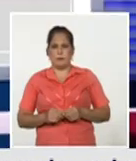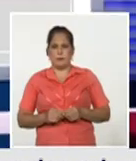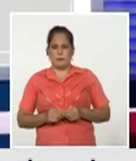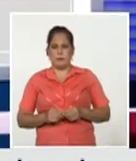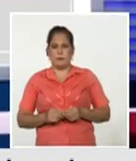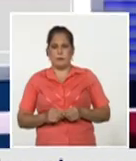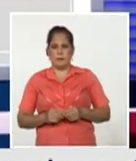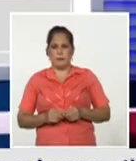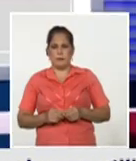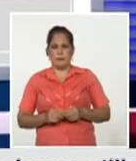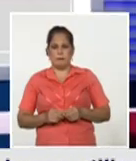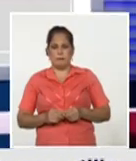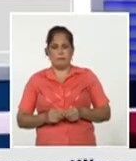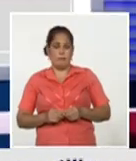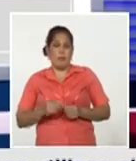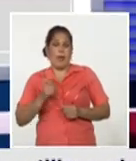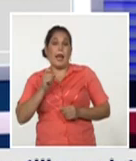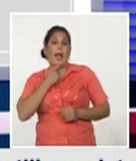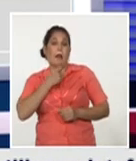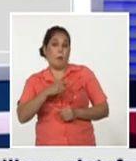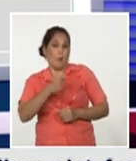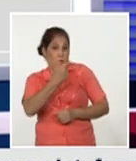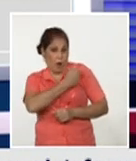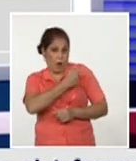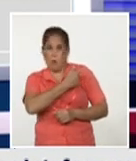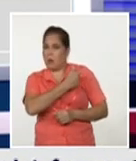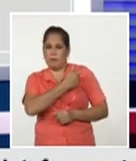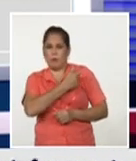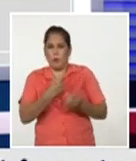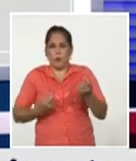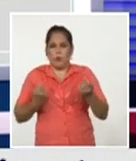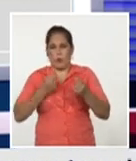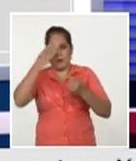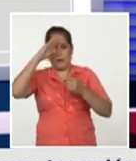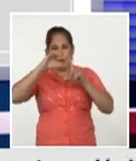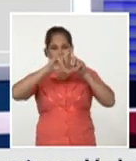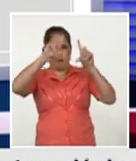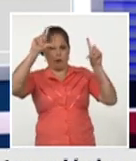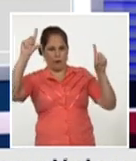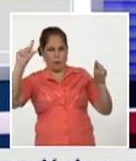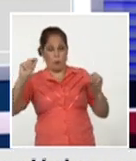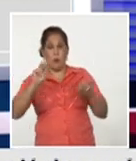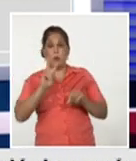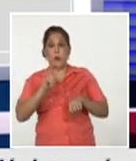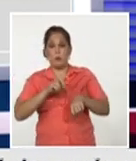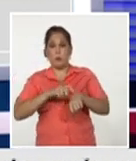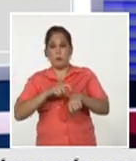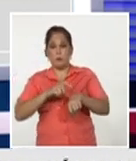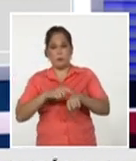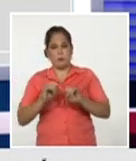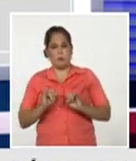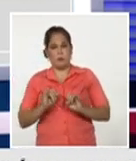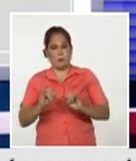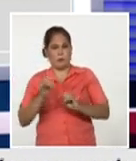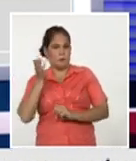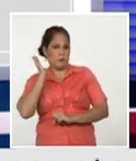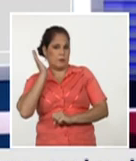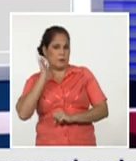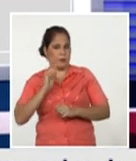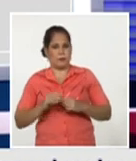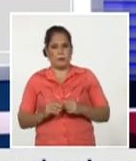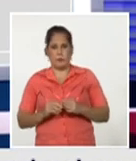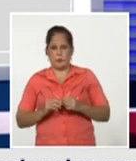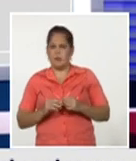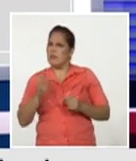Más que una vacuna es un país entramos así en el segundo momento de esta conferencia de prensa que dedicamos